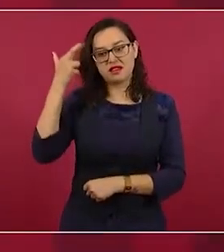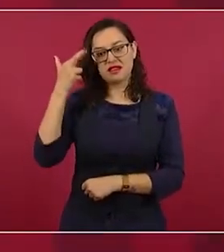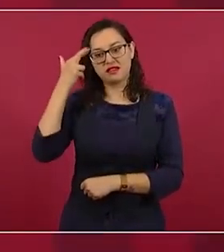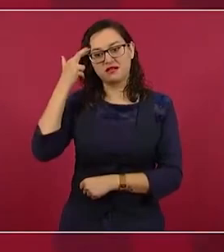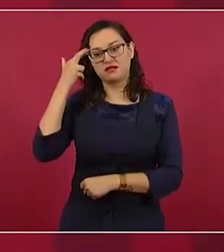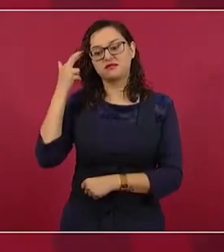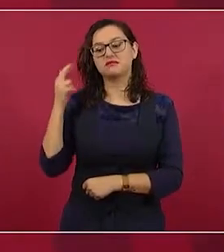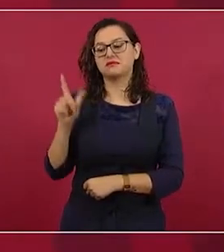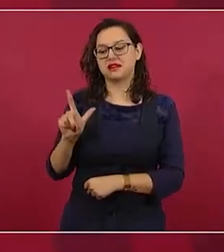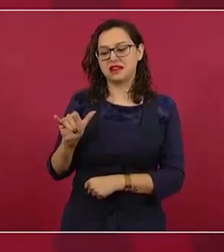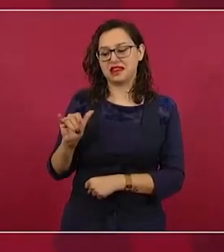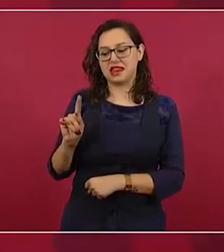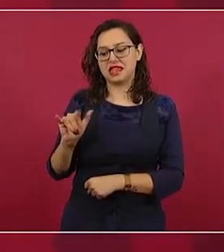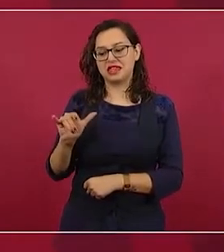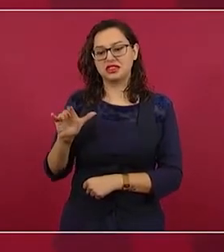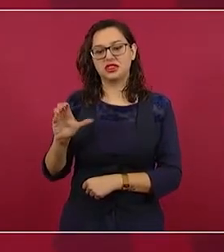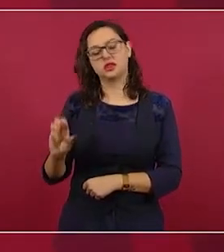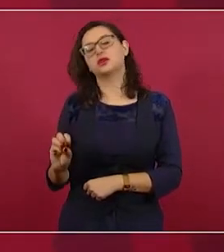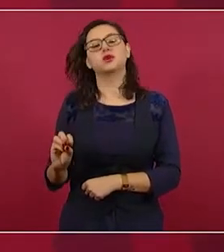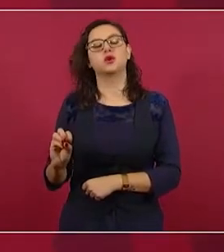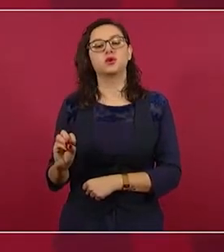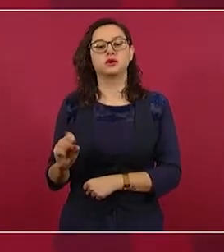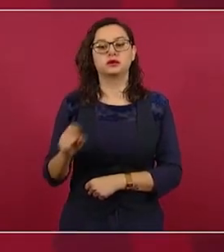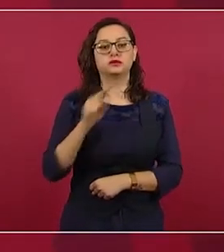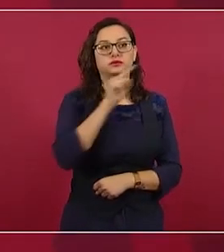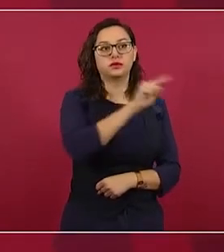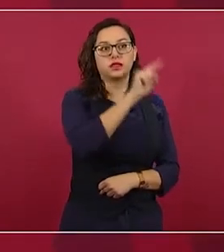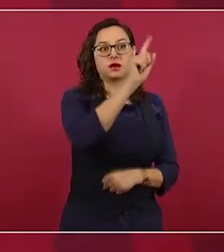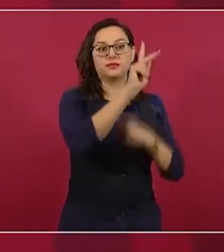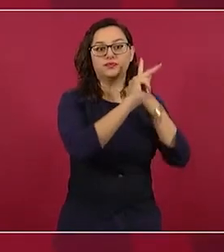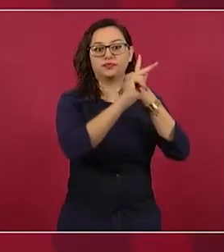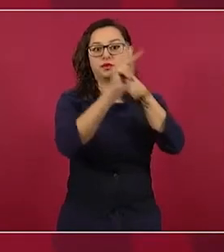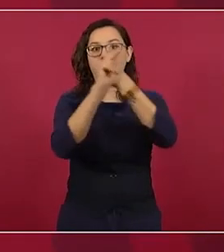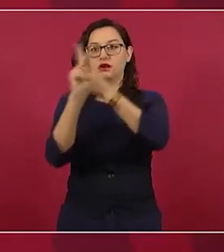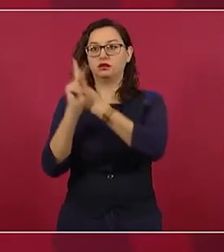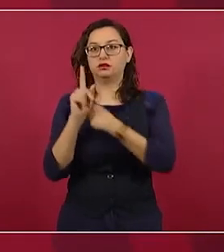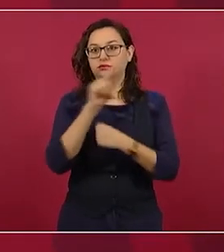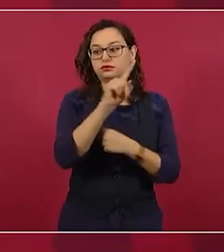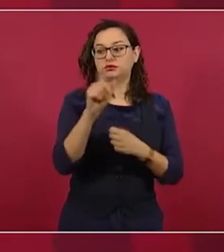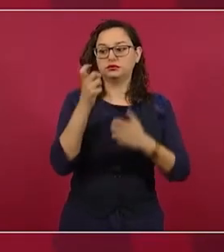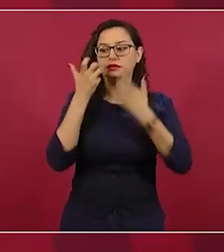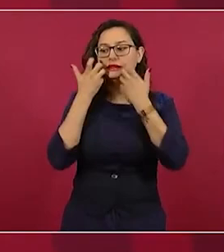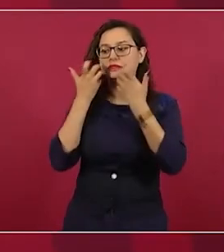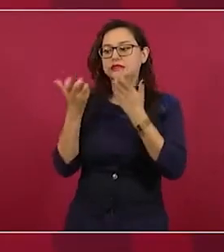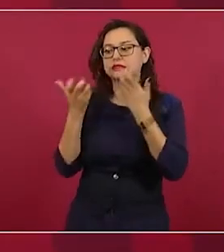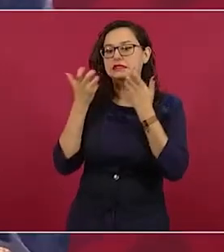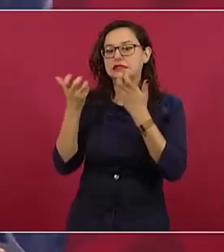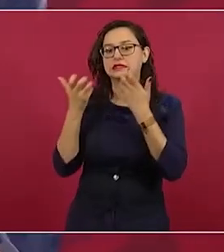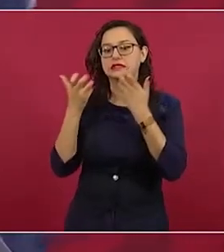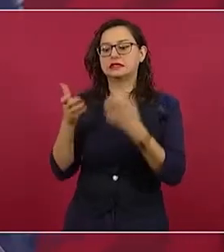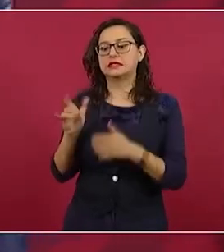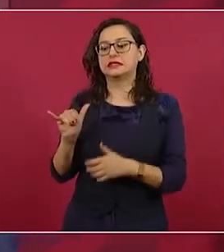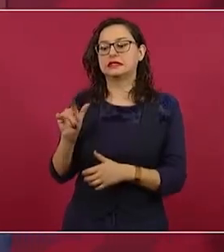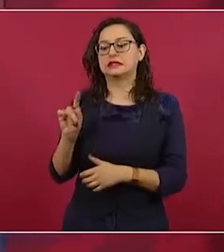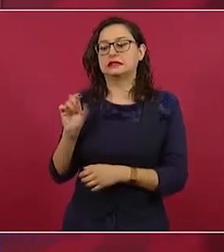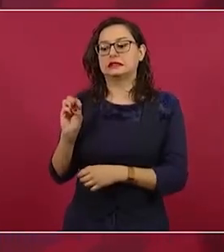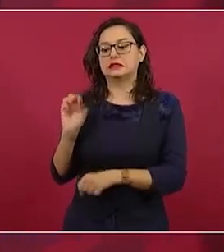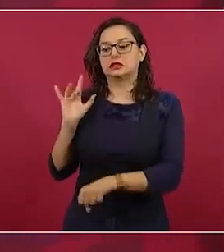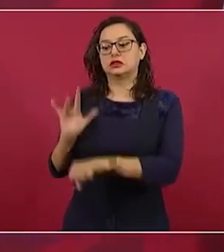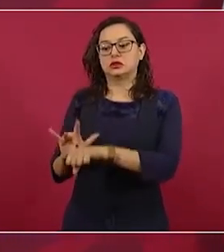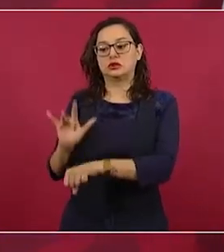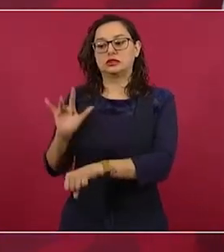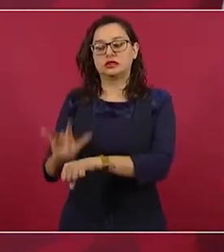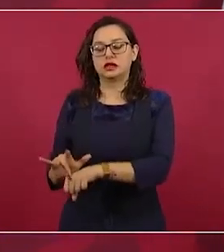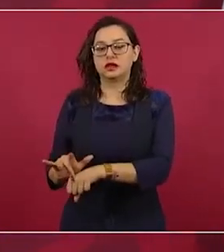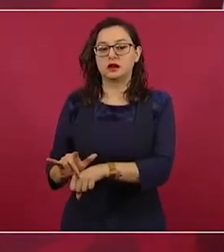Entonces, ambicionan el litio más que nada, aunque no